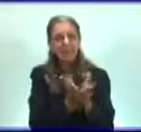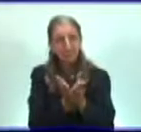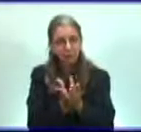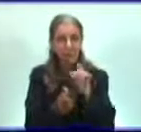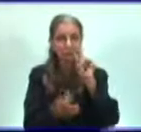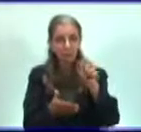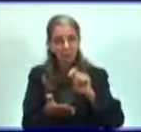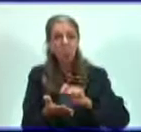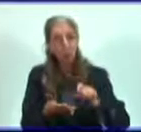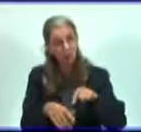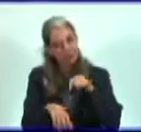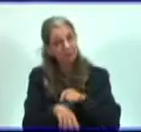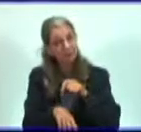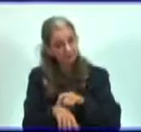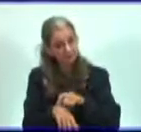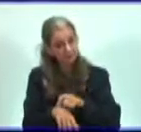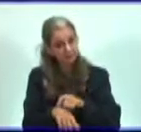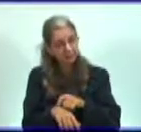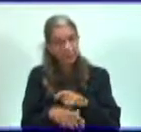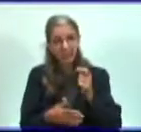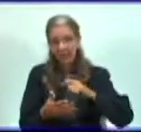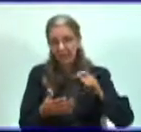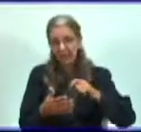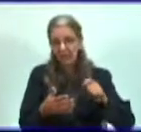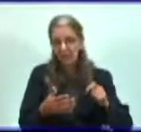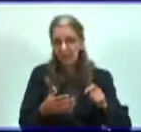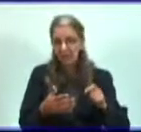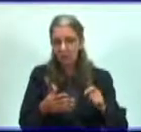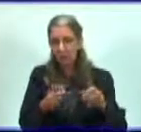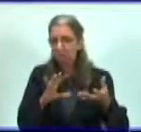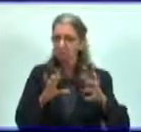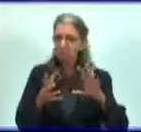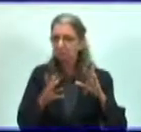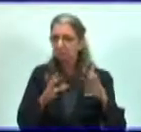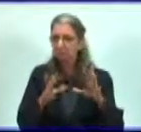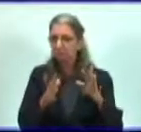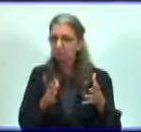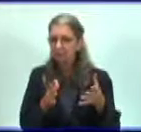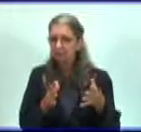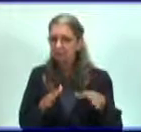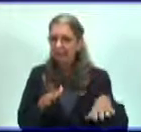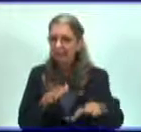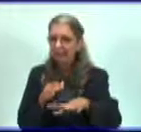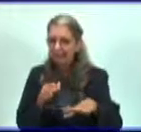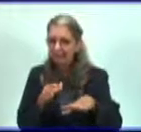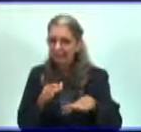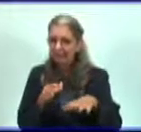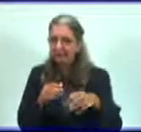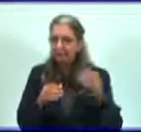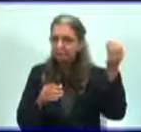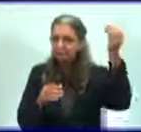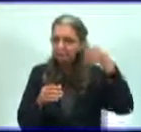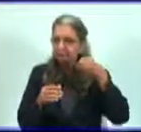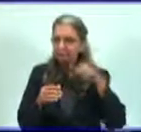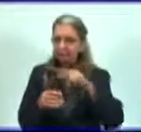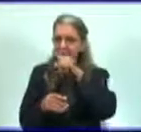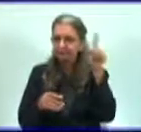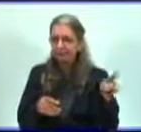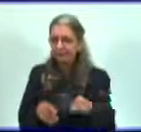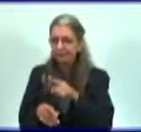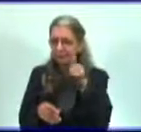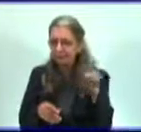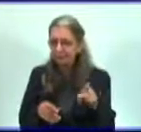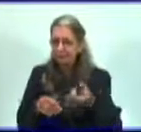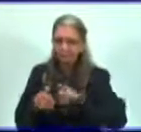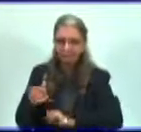que copie, elabora una hipótesis sobre la base del conocimiento del ciclo de multiplicación que permite